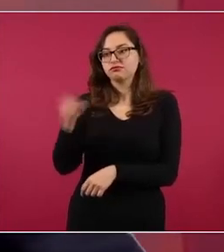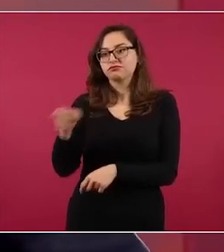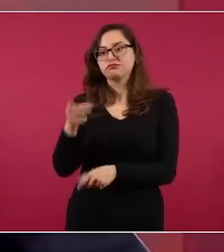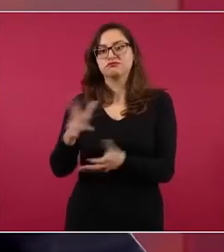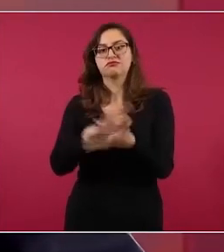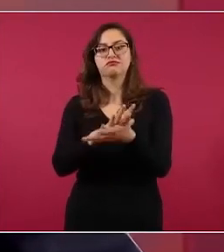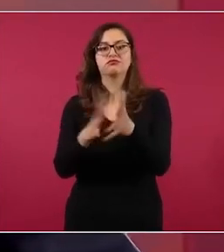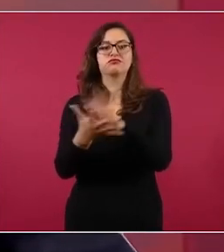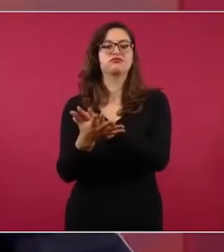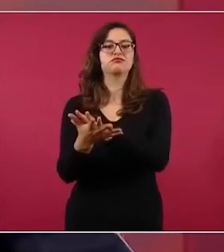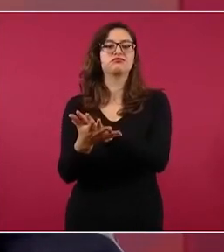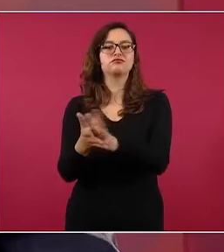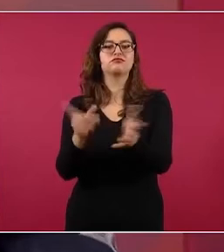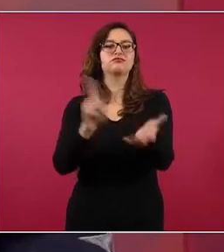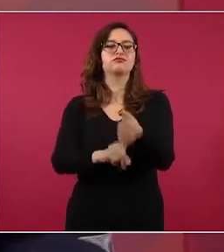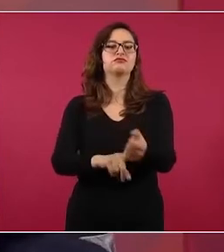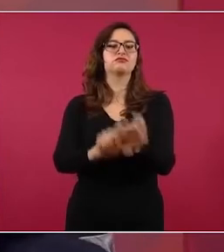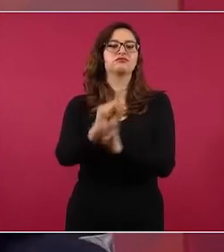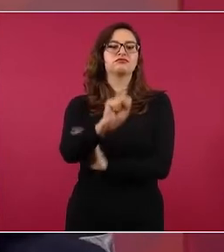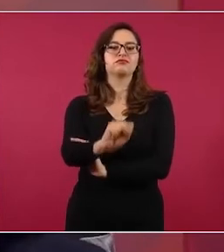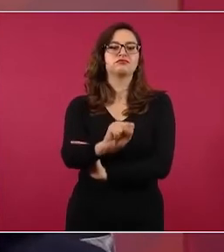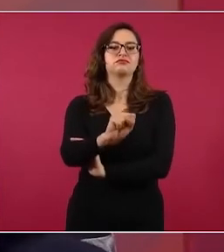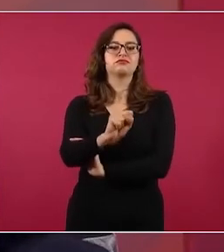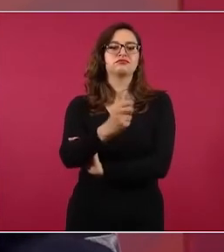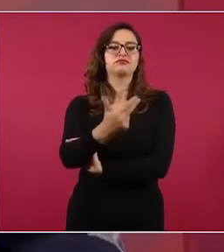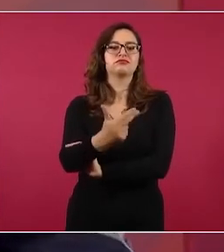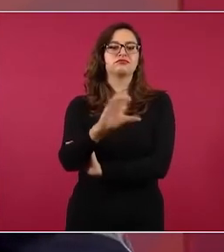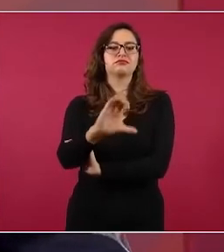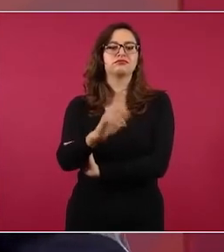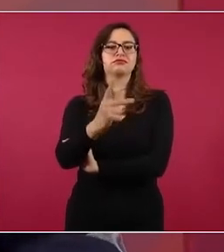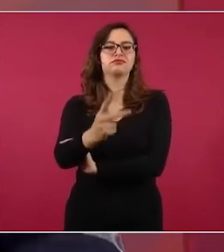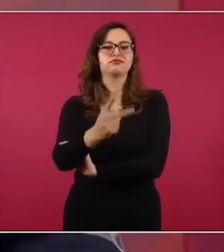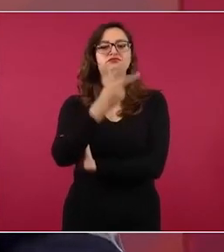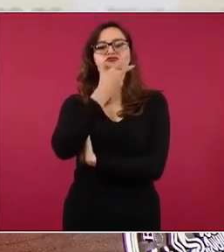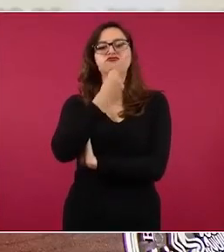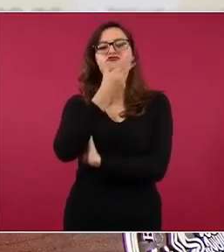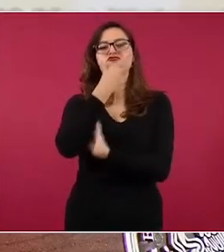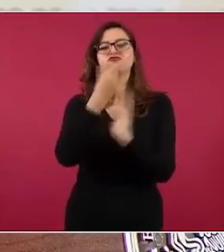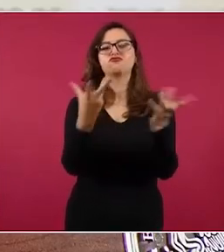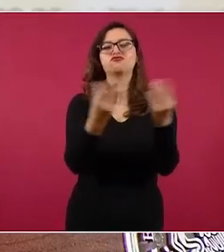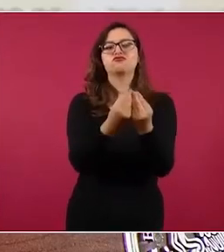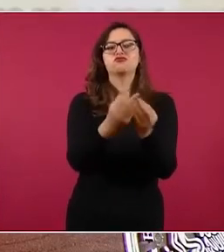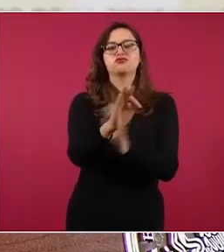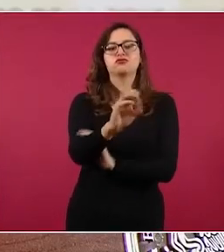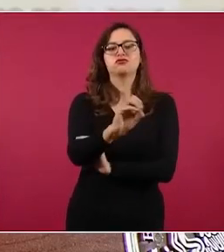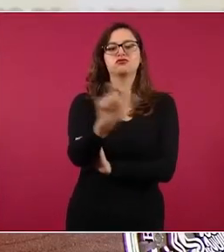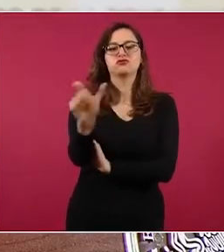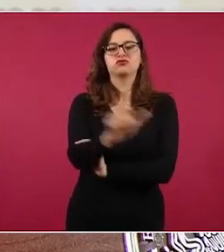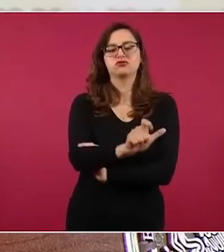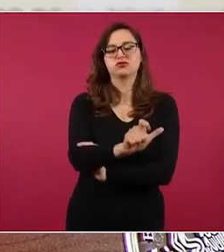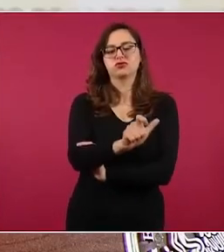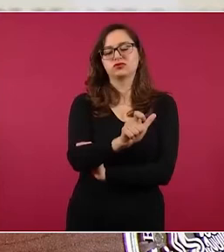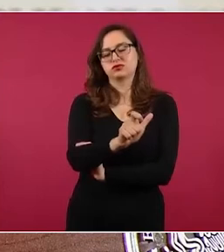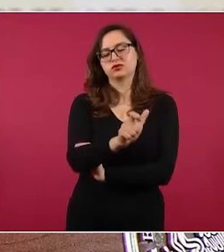Fox. Gil, Gil Díaz,